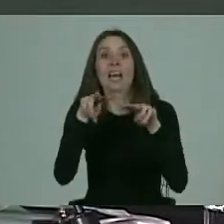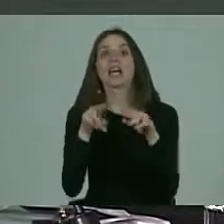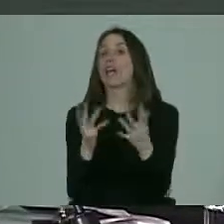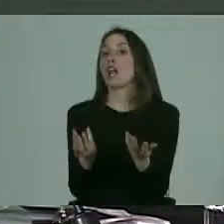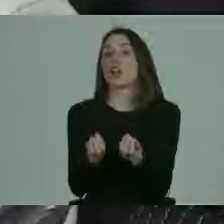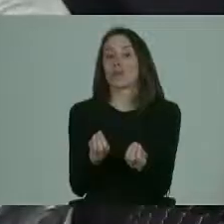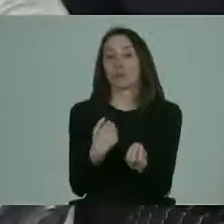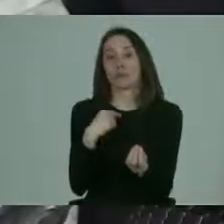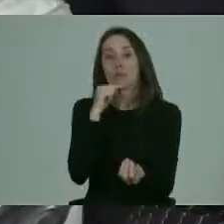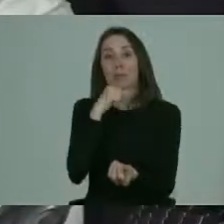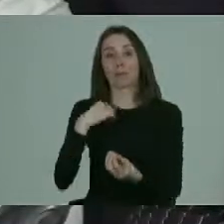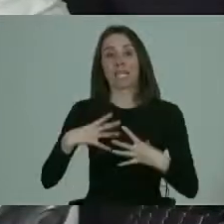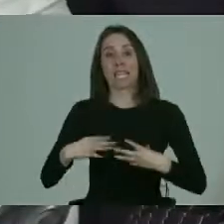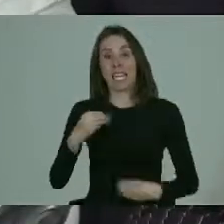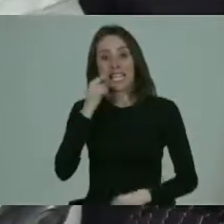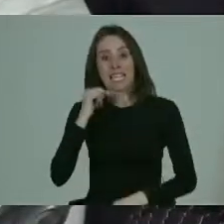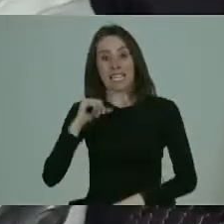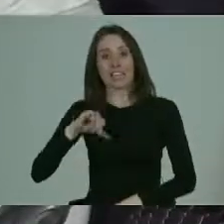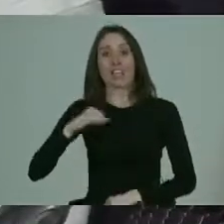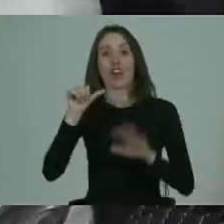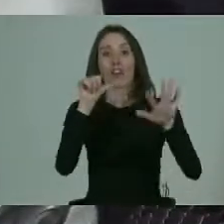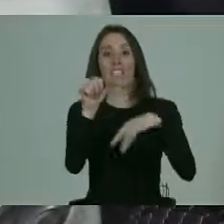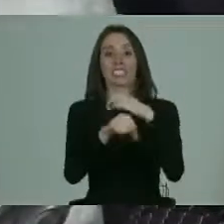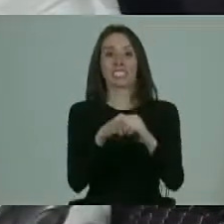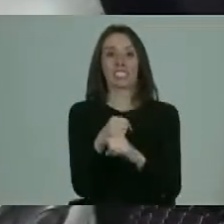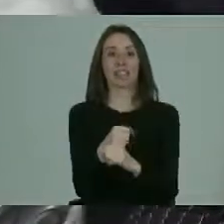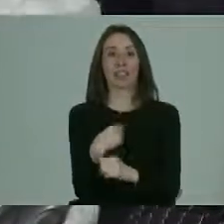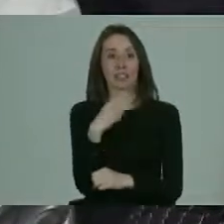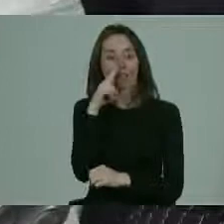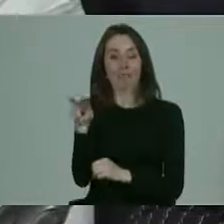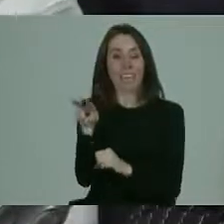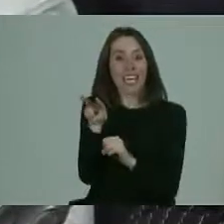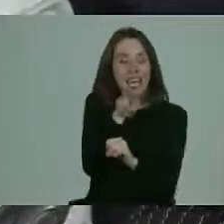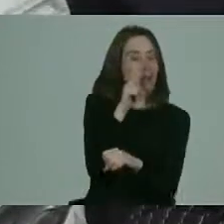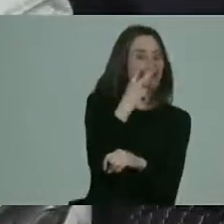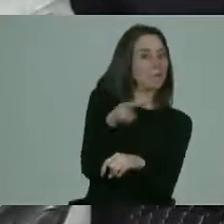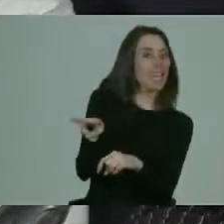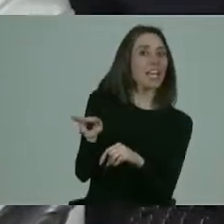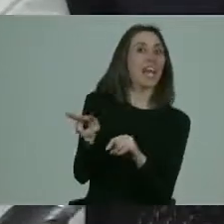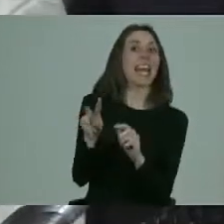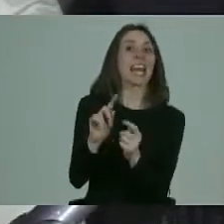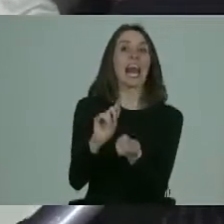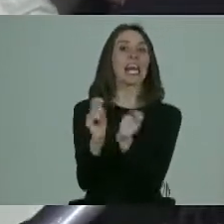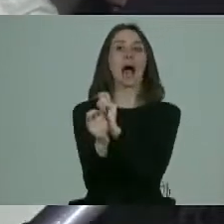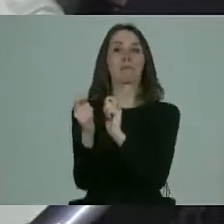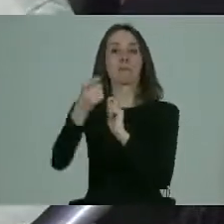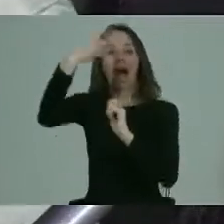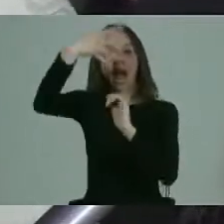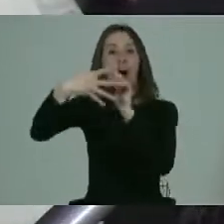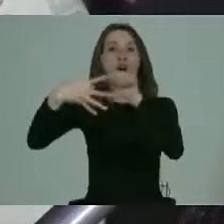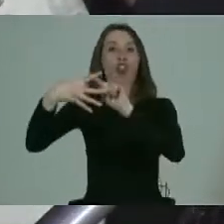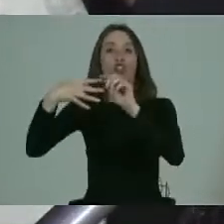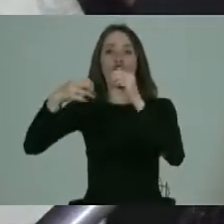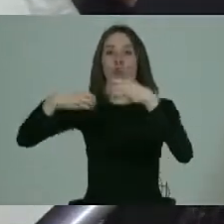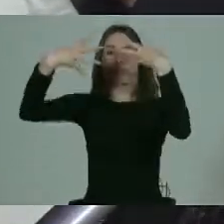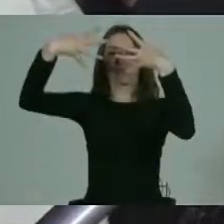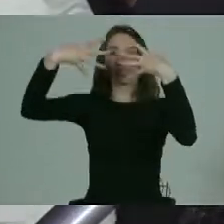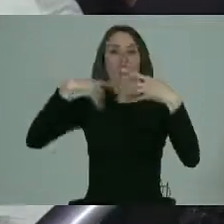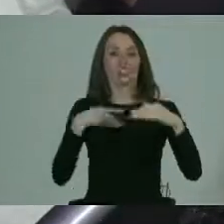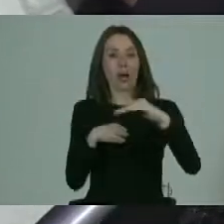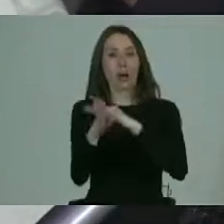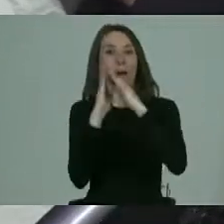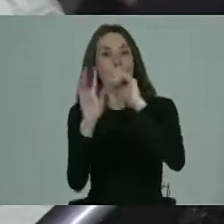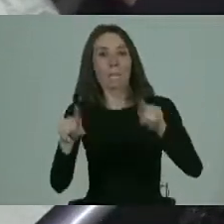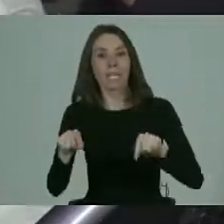uno... Yo, por ejemplo, mi hijo cuando tenía 16 años, yo ya veía y él cambiaba inmediatamente la pantalla. Porque uno está... Y yo entraba a la